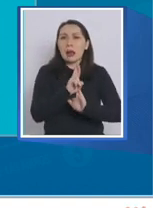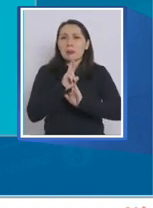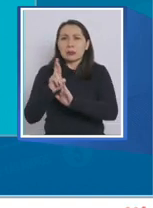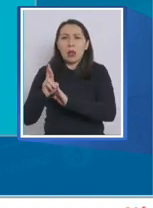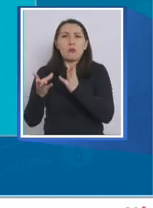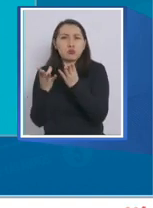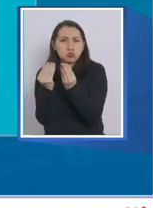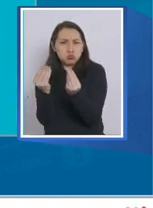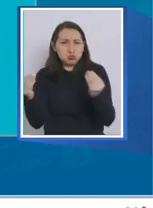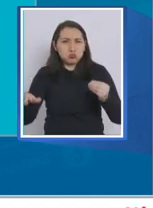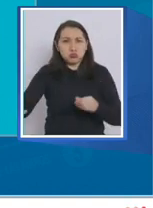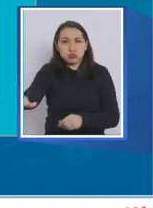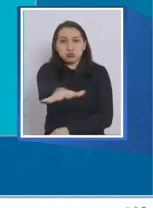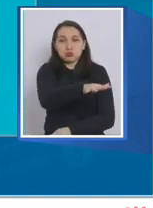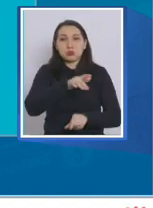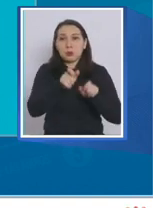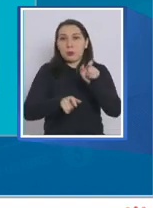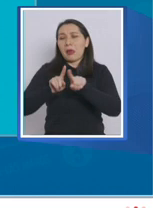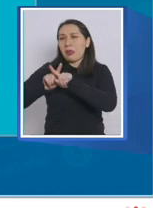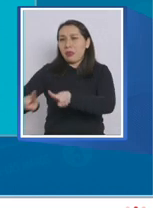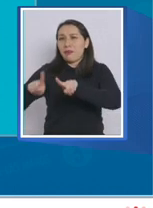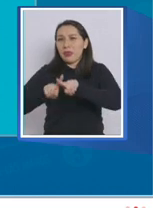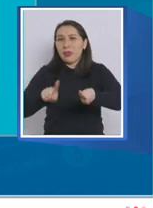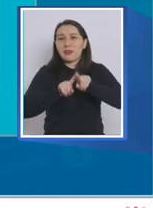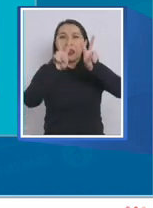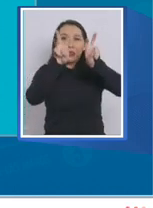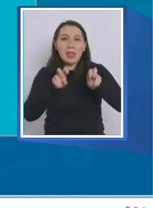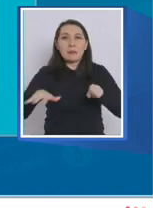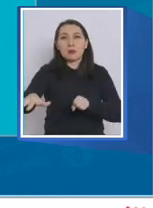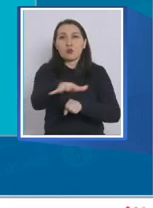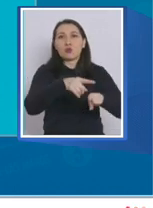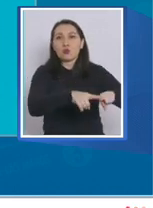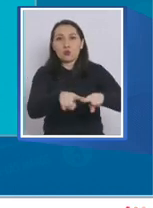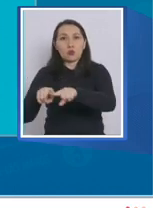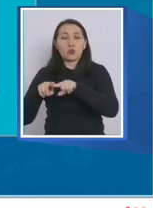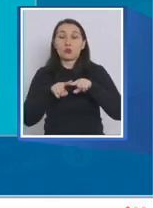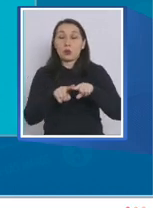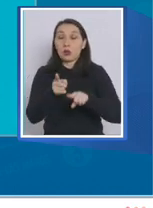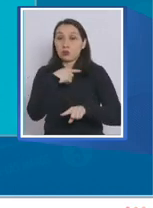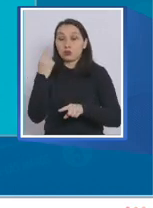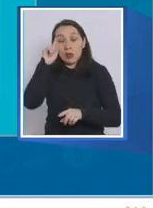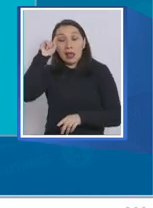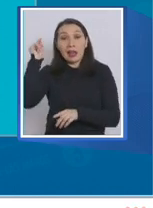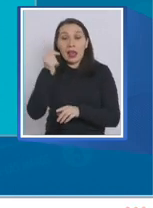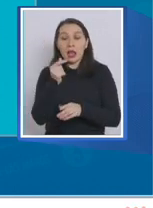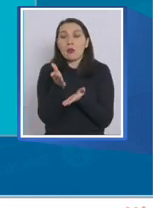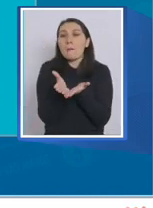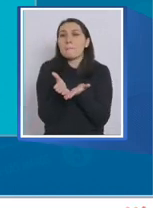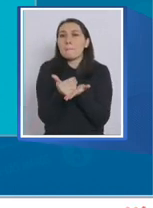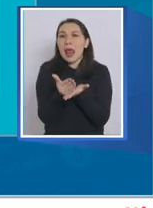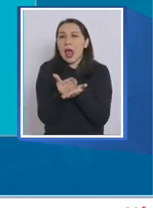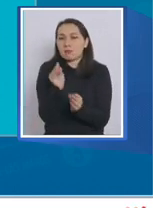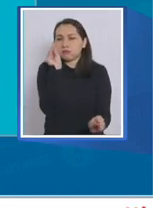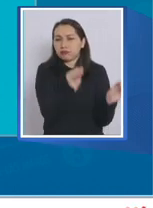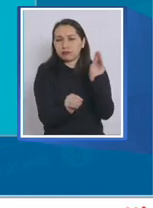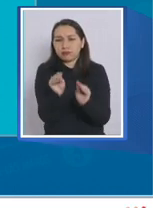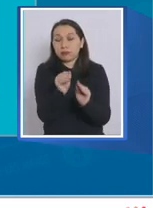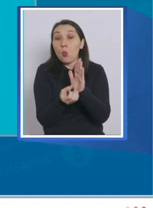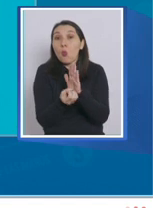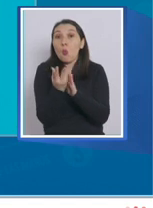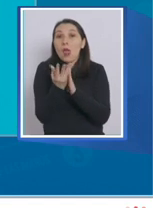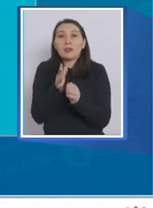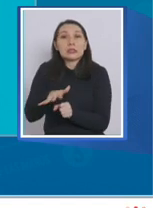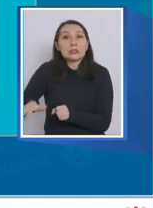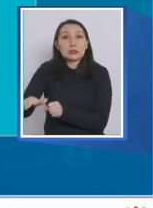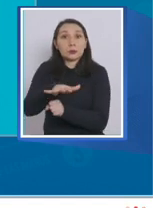tantos y tantas personas de distintas áreas de nuestra sociedad, estamos creando un plan que dentro de este nuevo